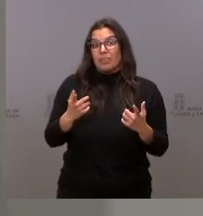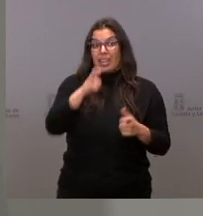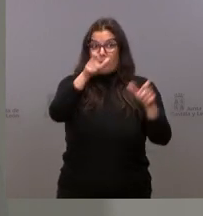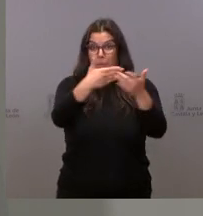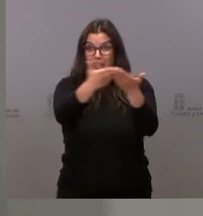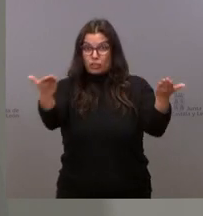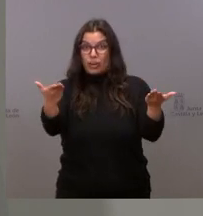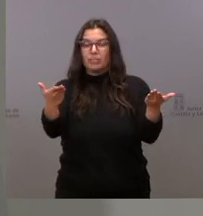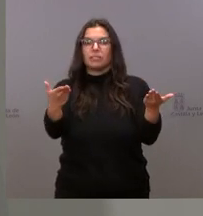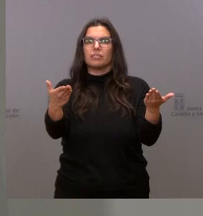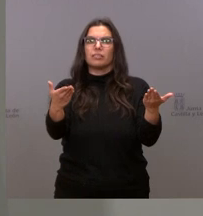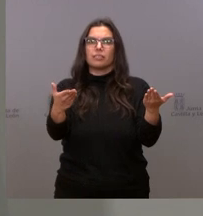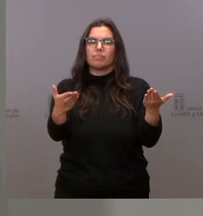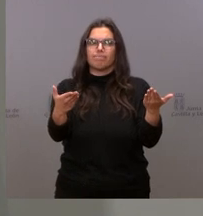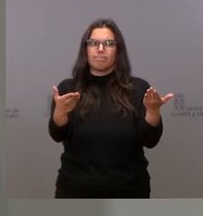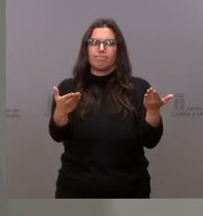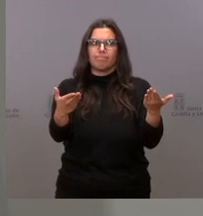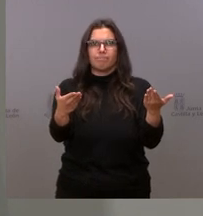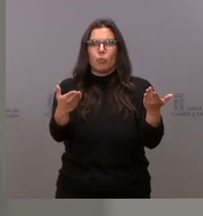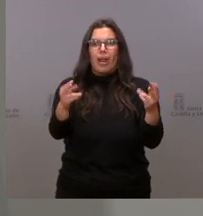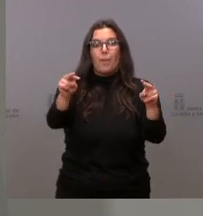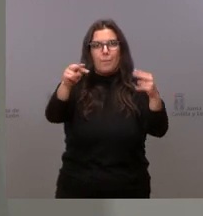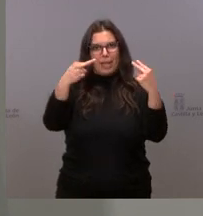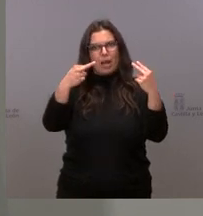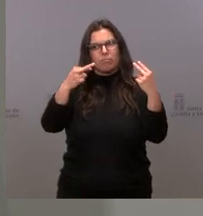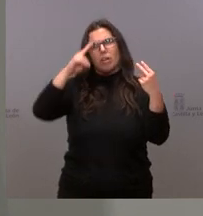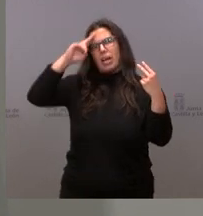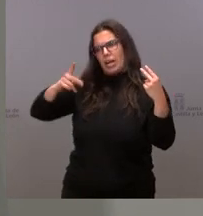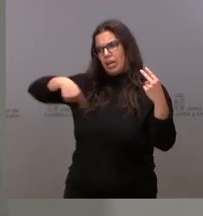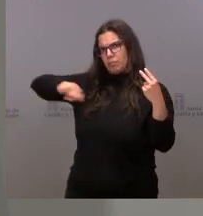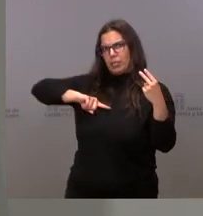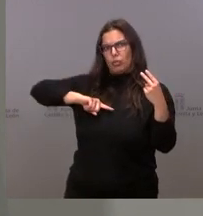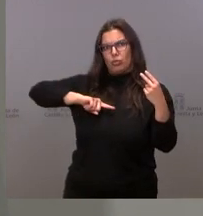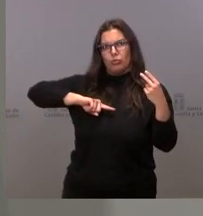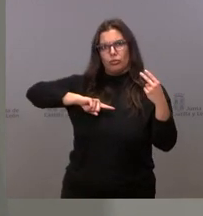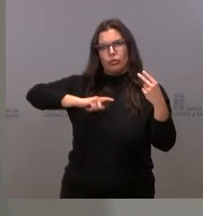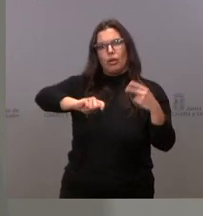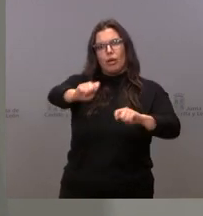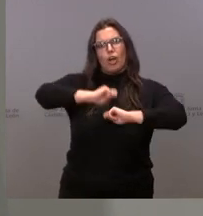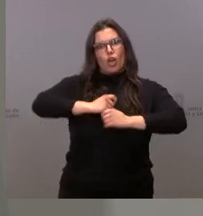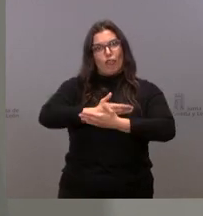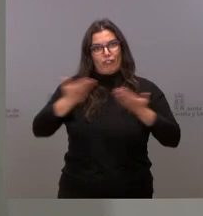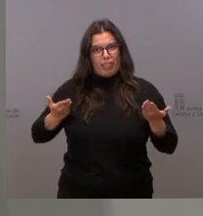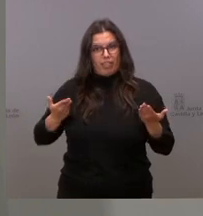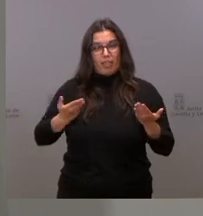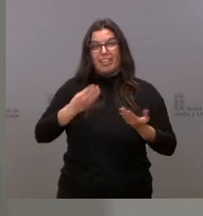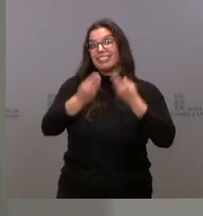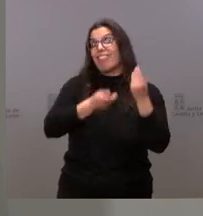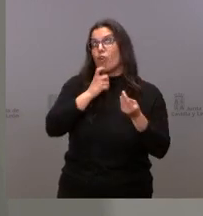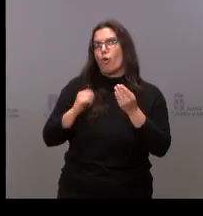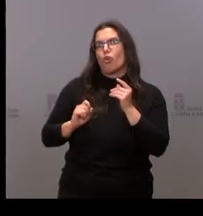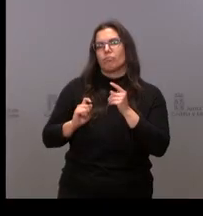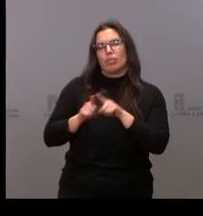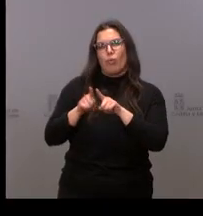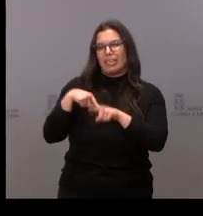nos mantengan a todos el respeto y la confianza que tenemos que ganarnos con nuestras acciones cada día. Sí, hola. Buenos días,